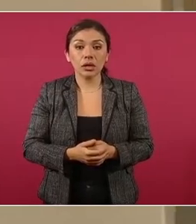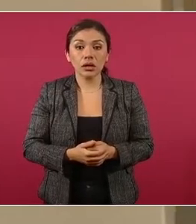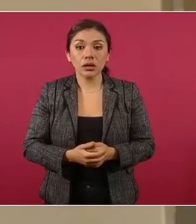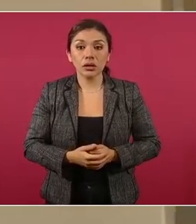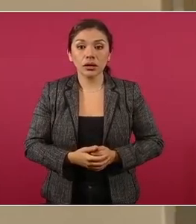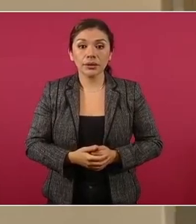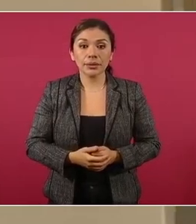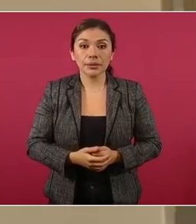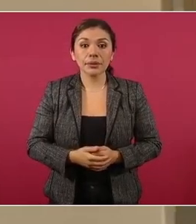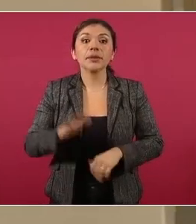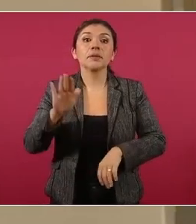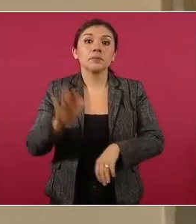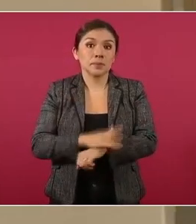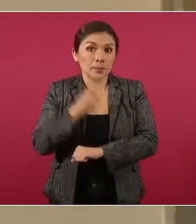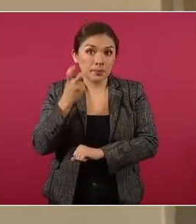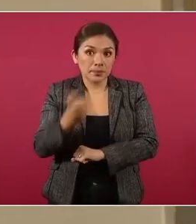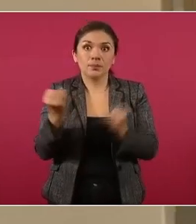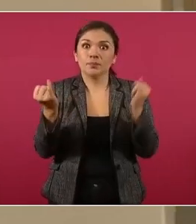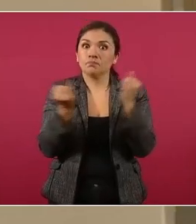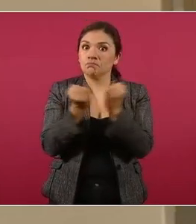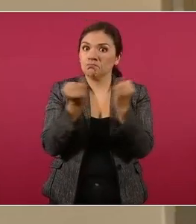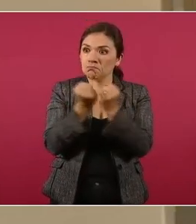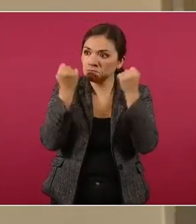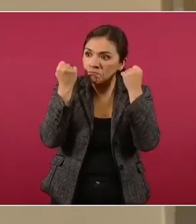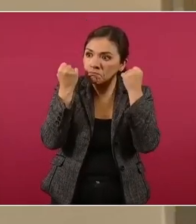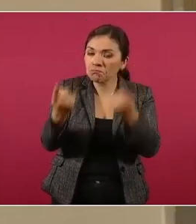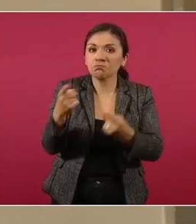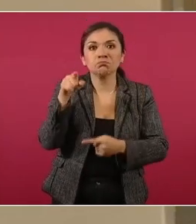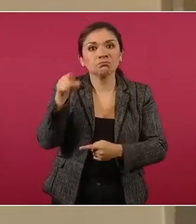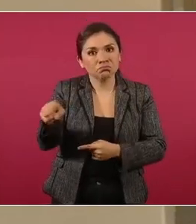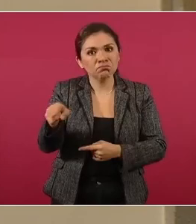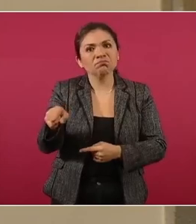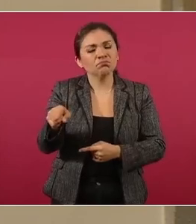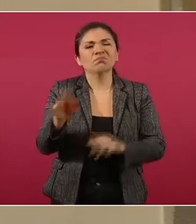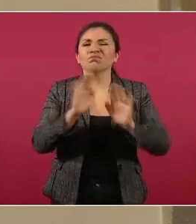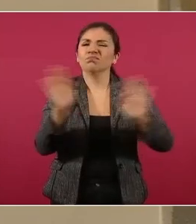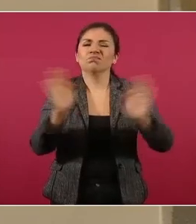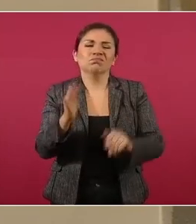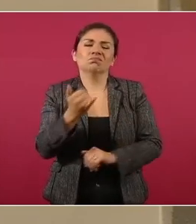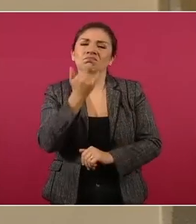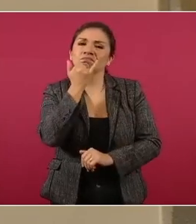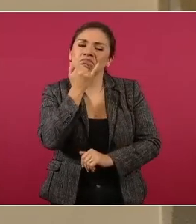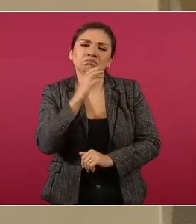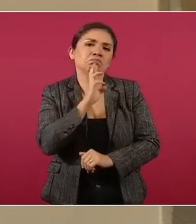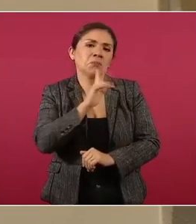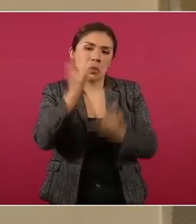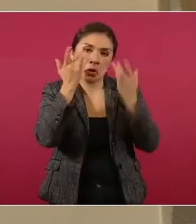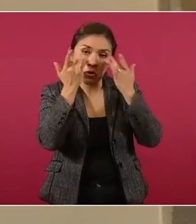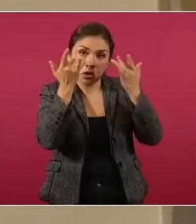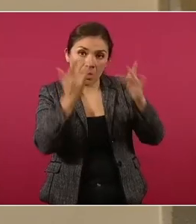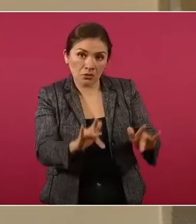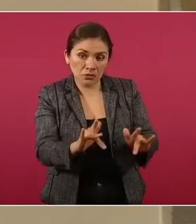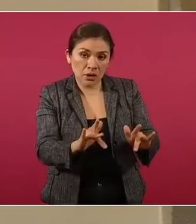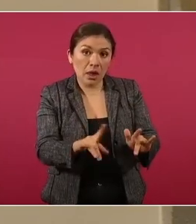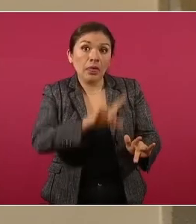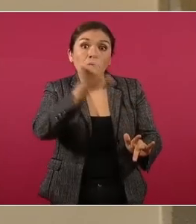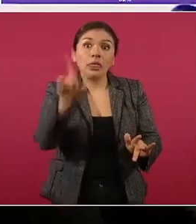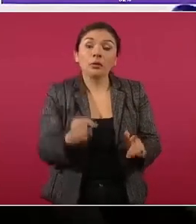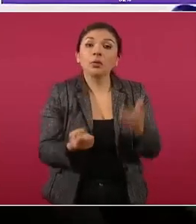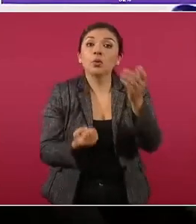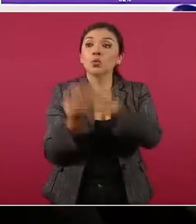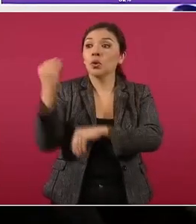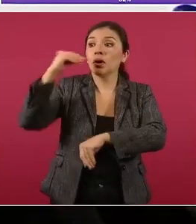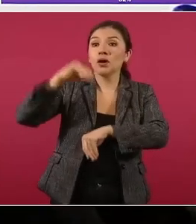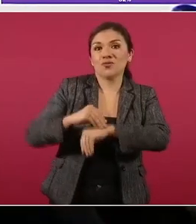se le reconoce que haya presentado su renuncia y ya con la llegada del nuevo